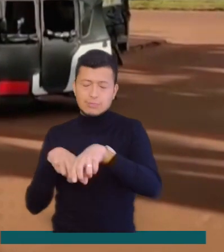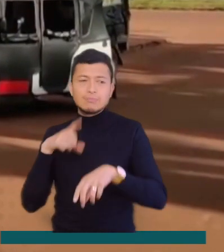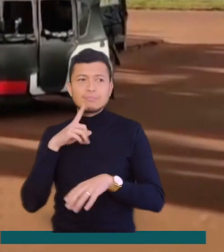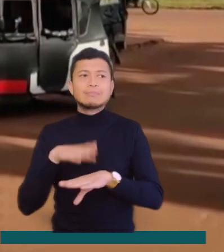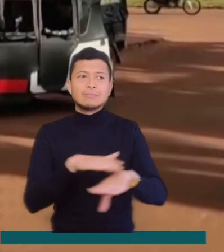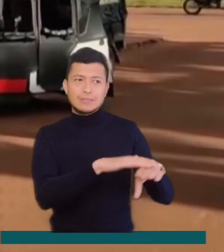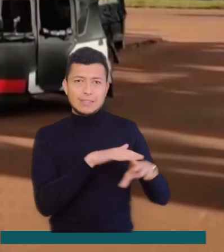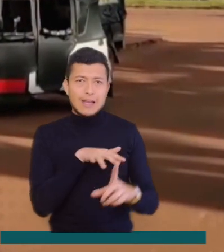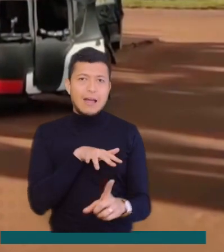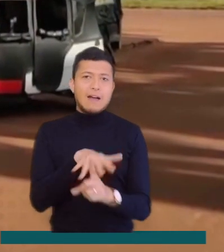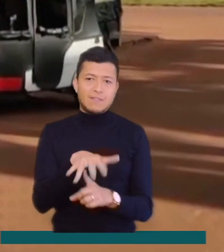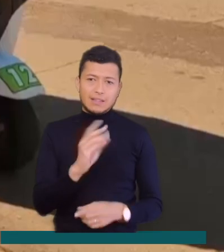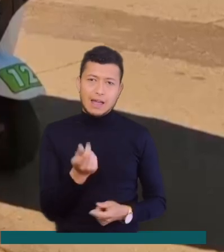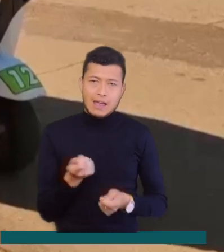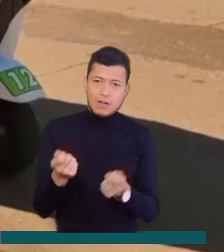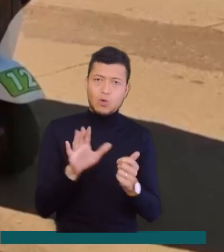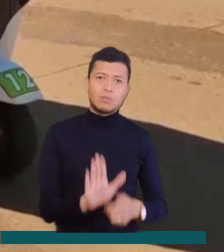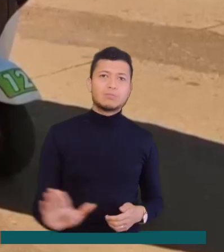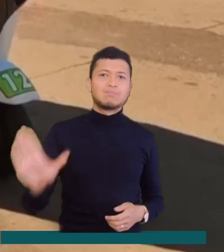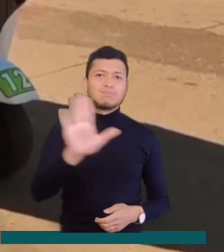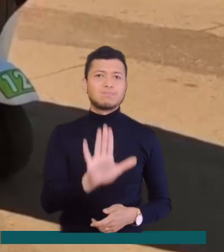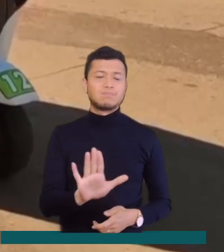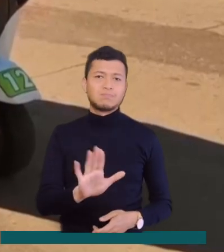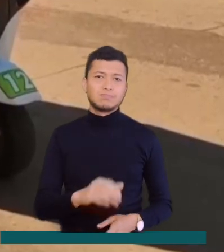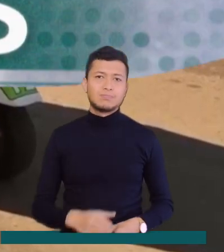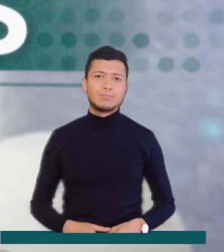medida afectaría la economía de la región.